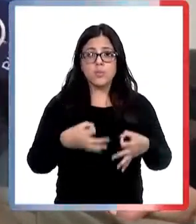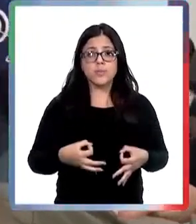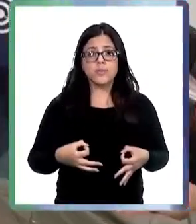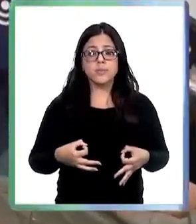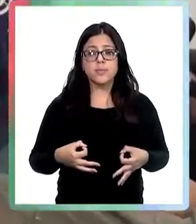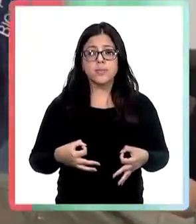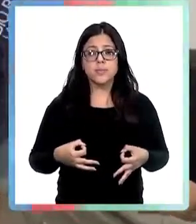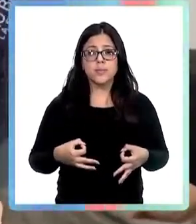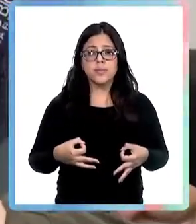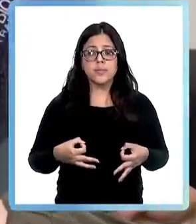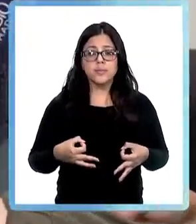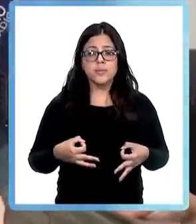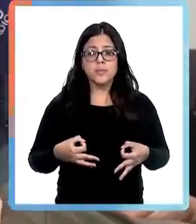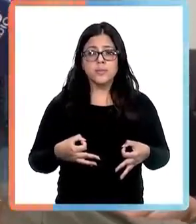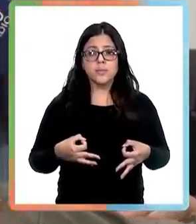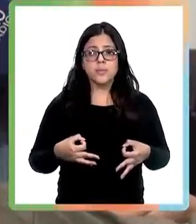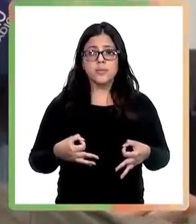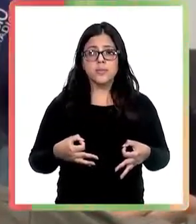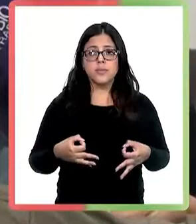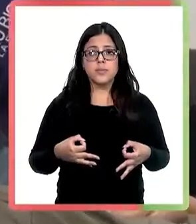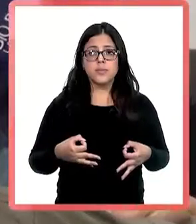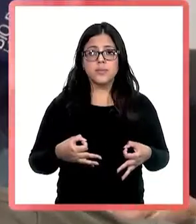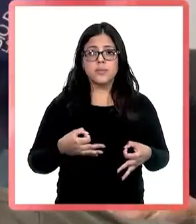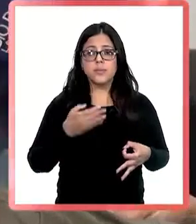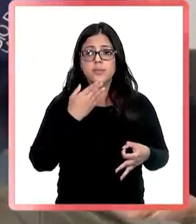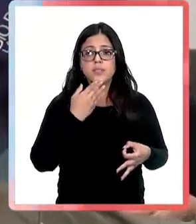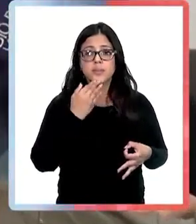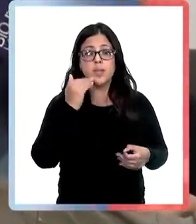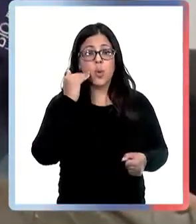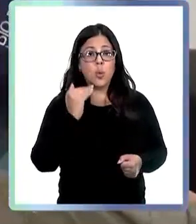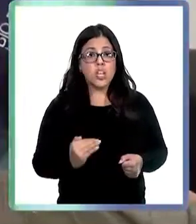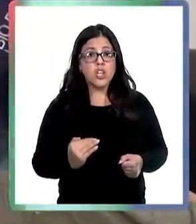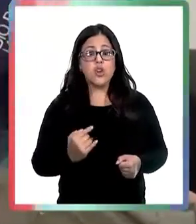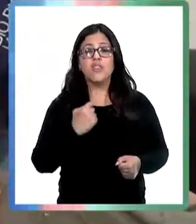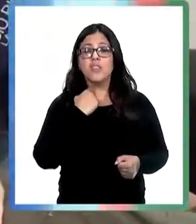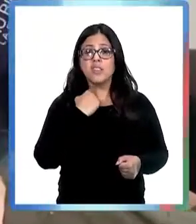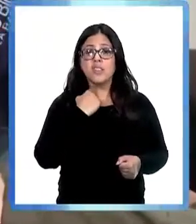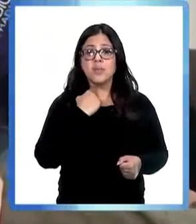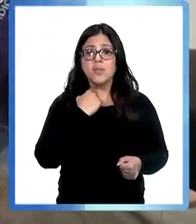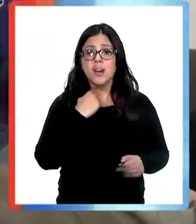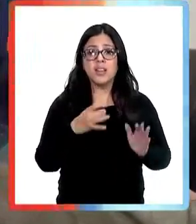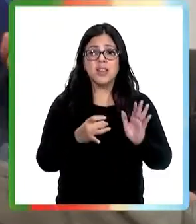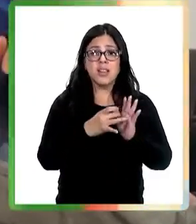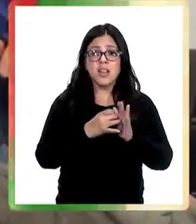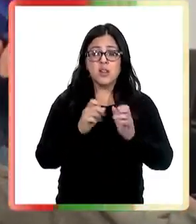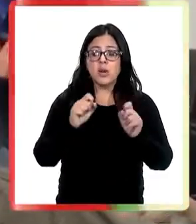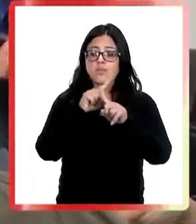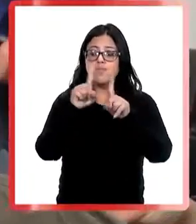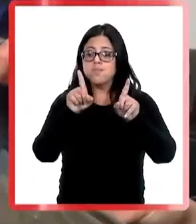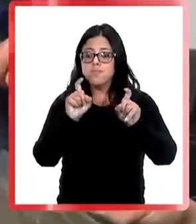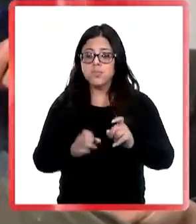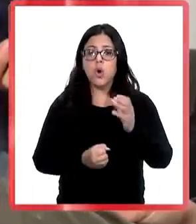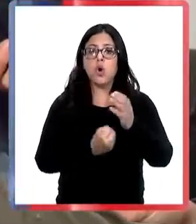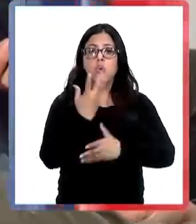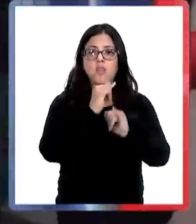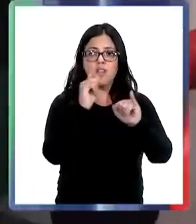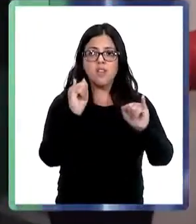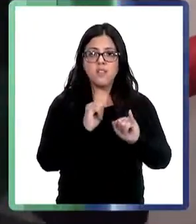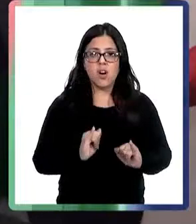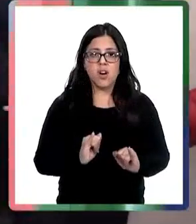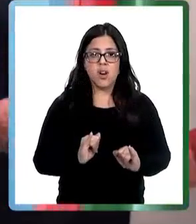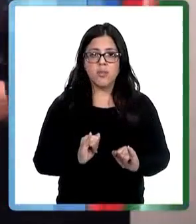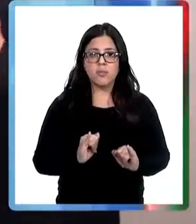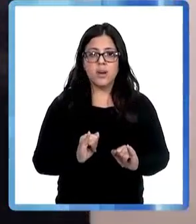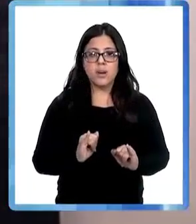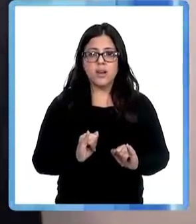delitos va a ser interrogado con esta nueva modalidad por una juez que está especialmente habilitada al efecto. No